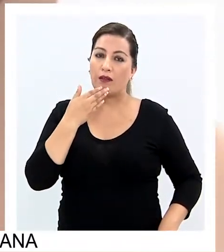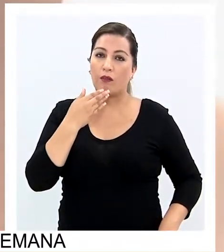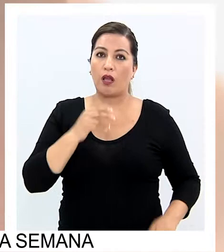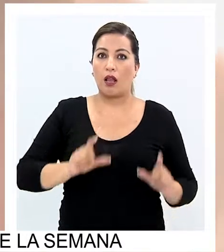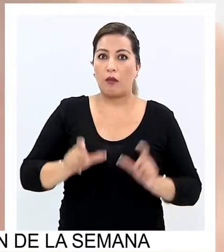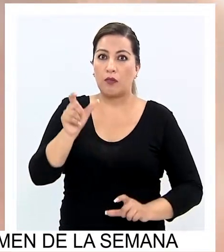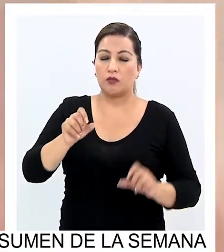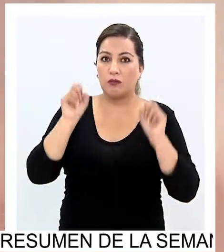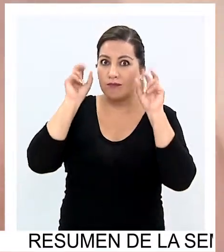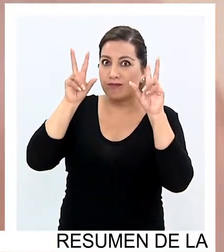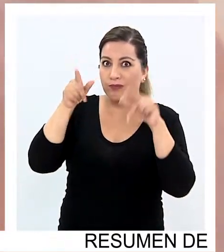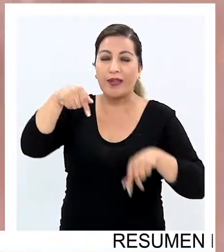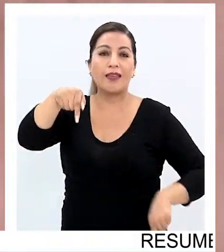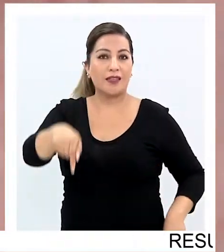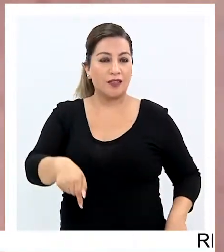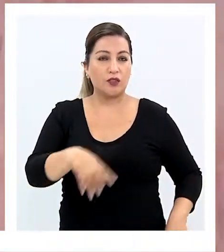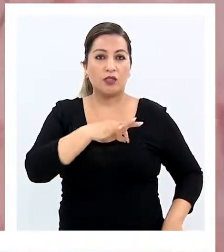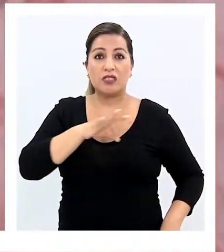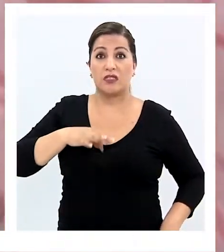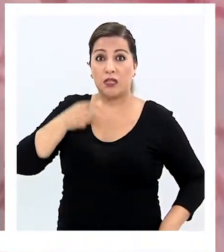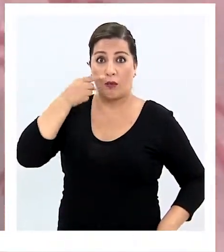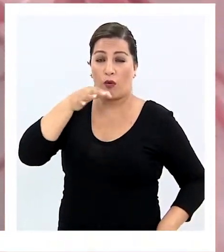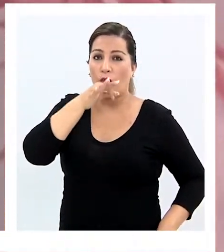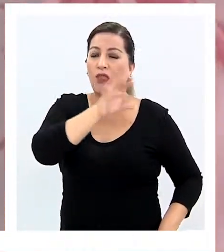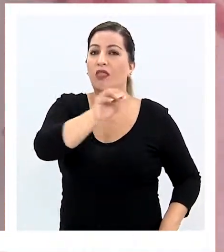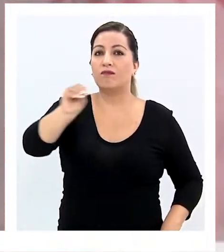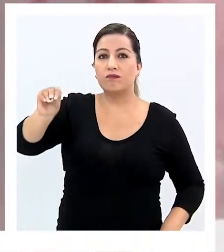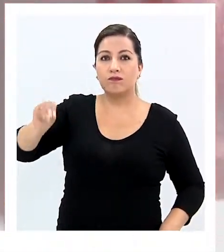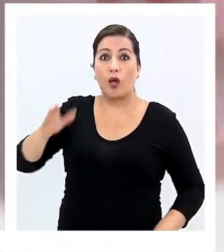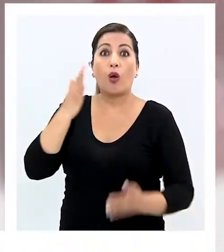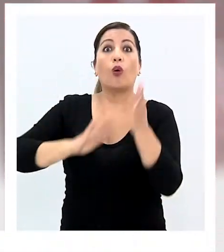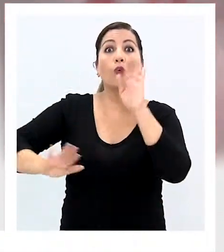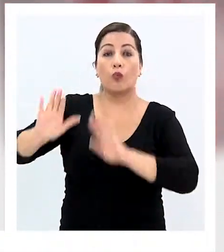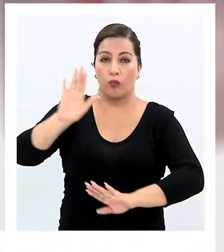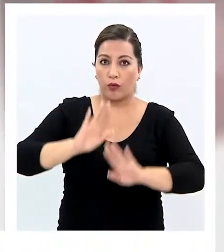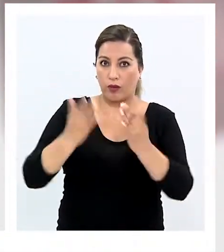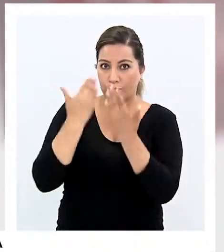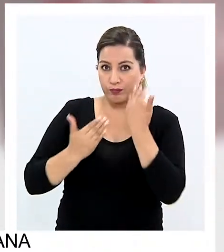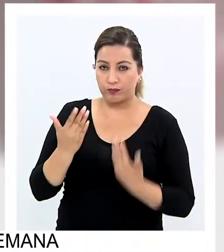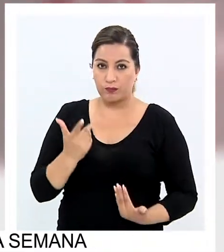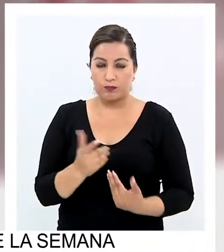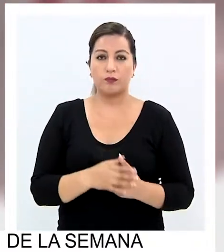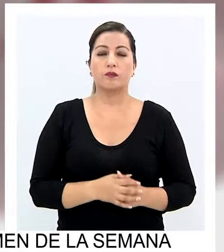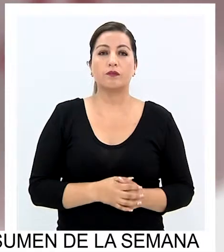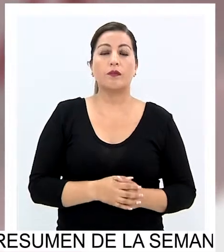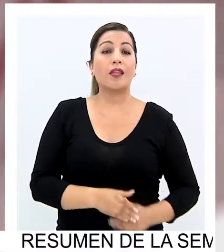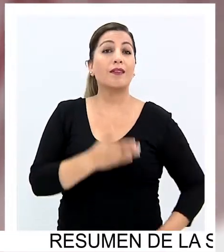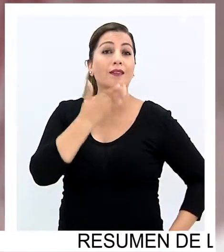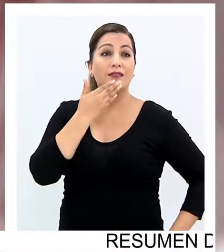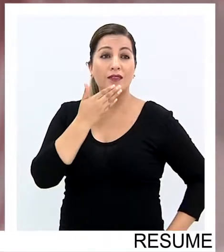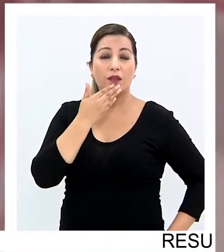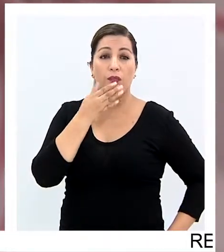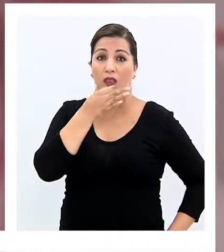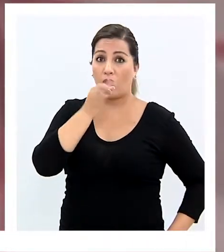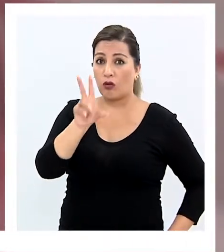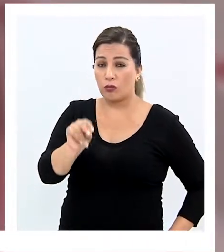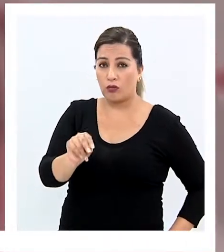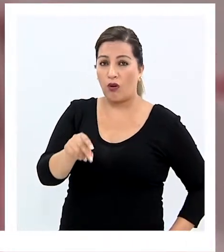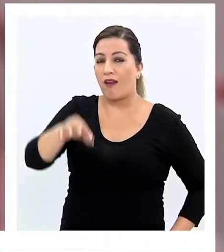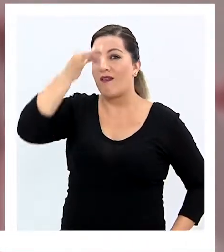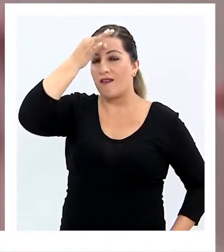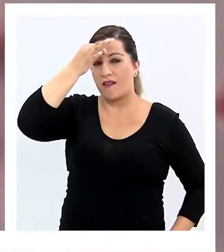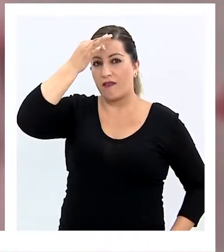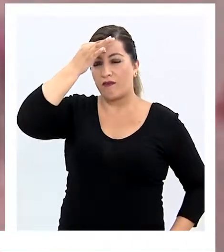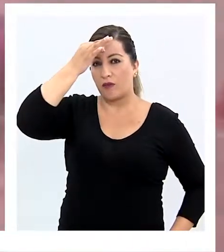alarma a la población. Es por eso que el Ceremi realizó el llamado a la precaución y cuidado. Además, descartó que la